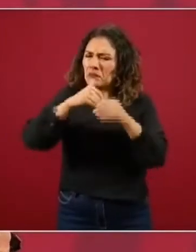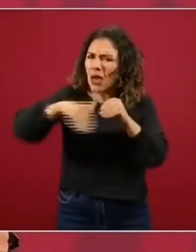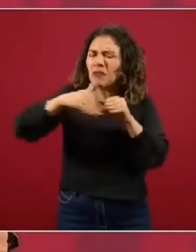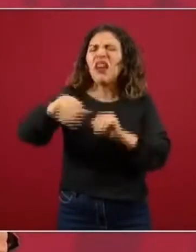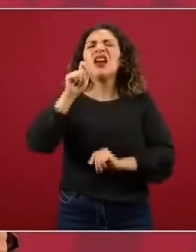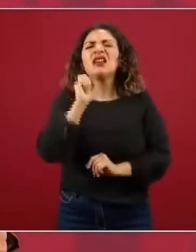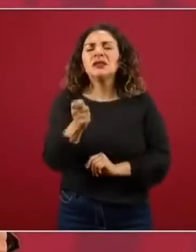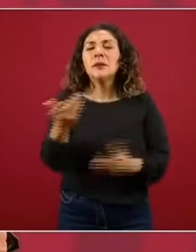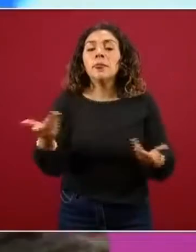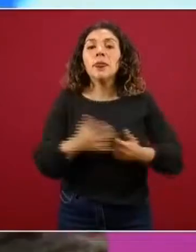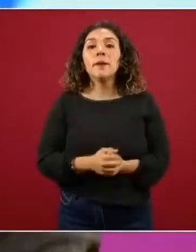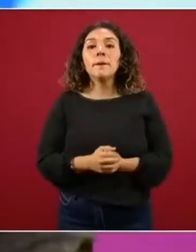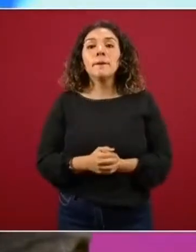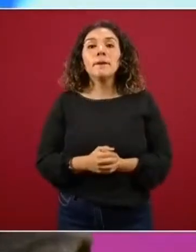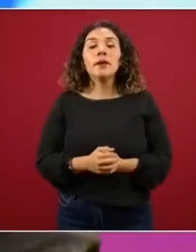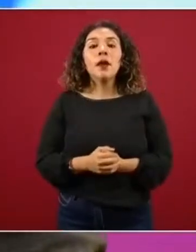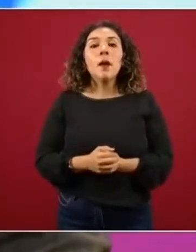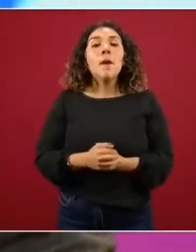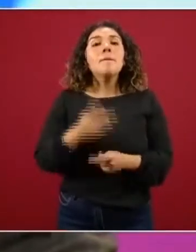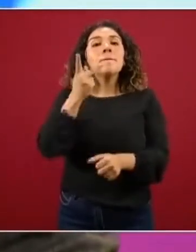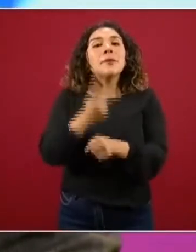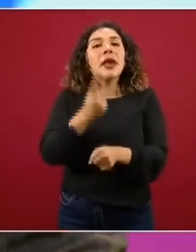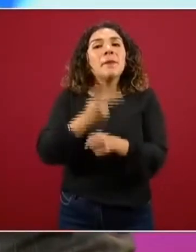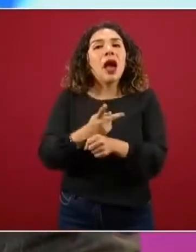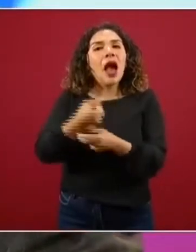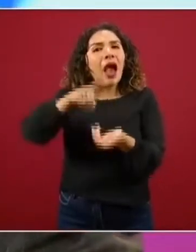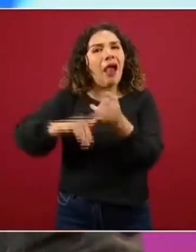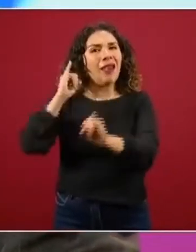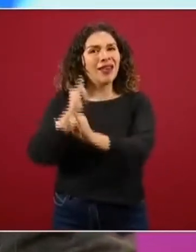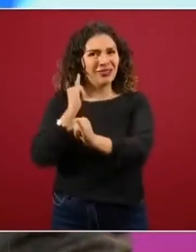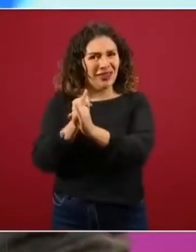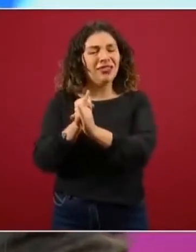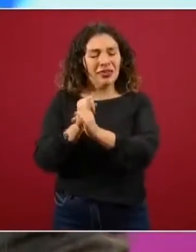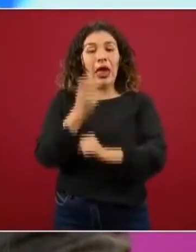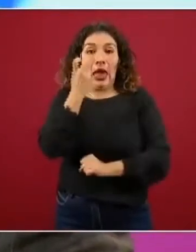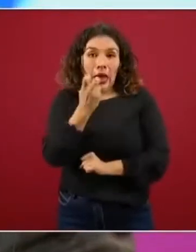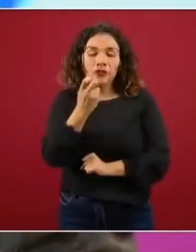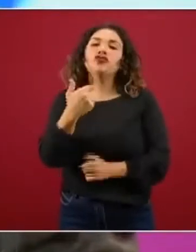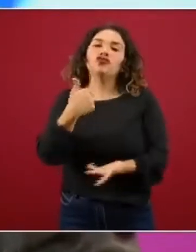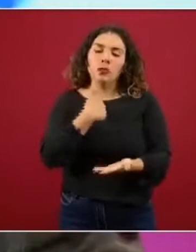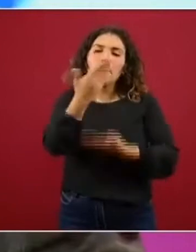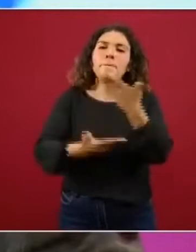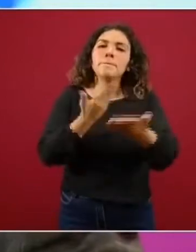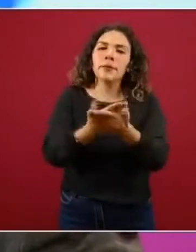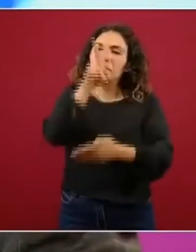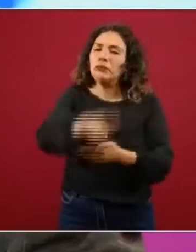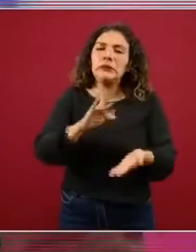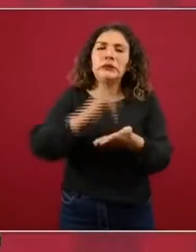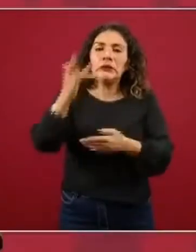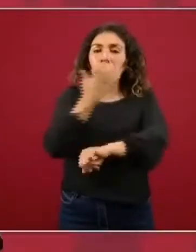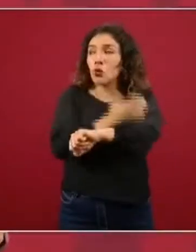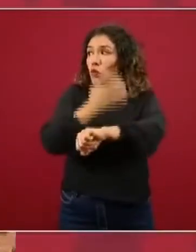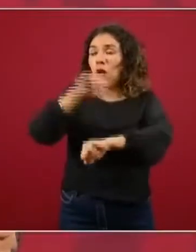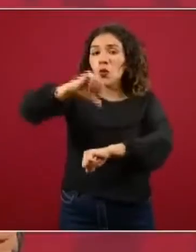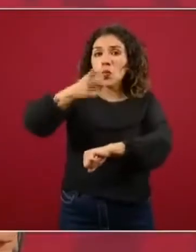que se trata de PREPA en línea. Para ello he solicitado y le agradezco enormemente que nos